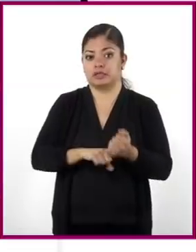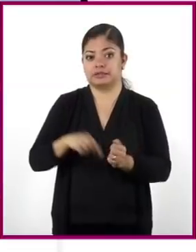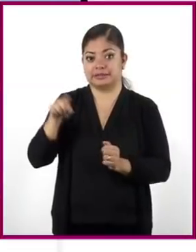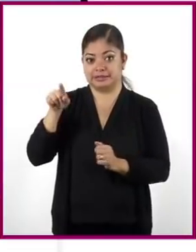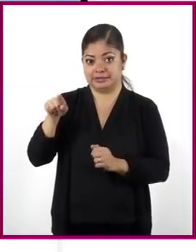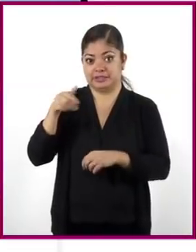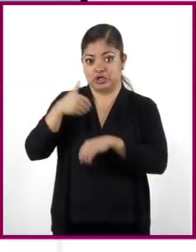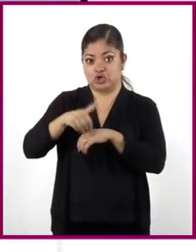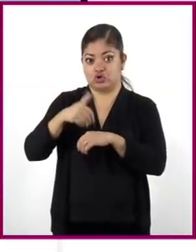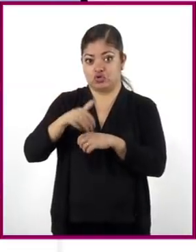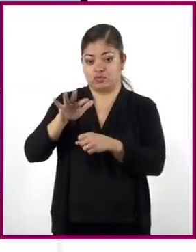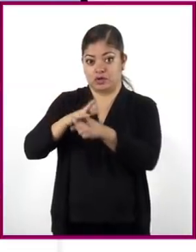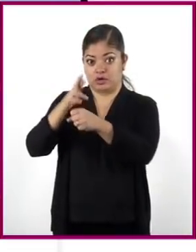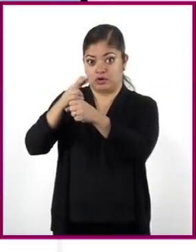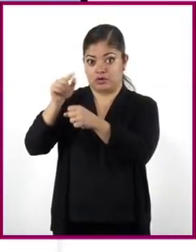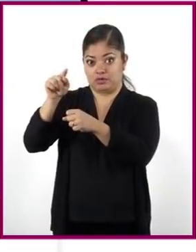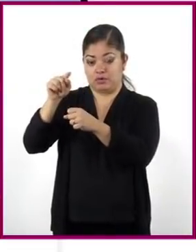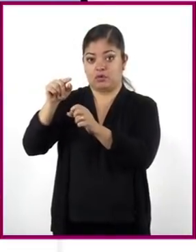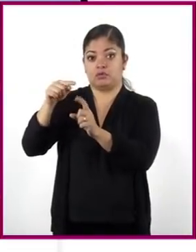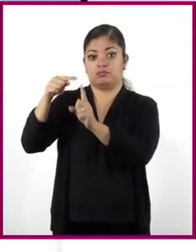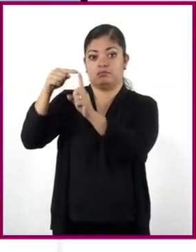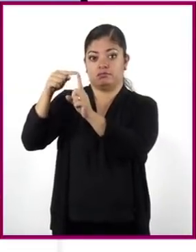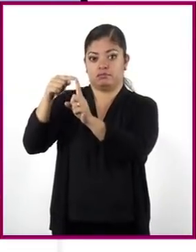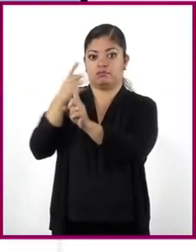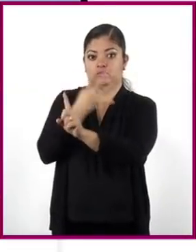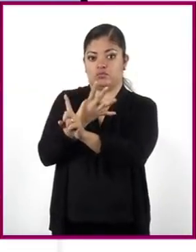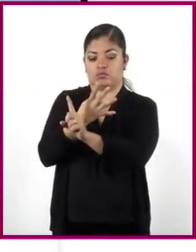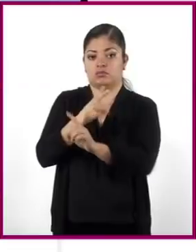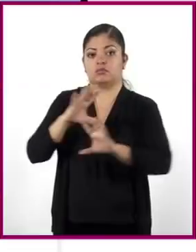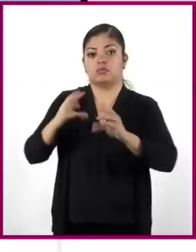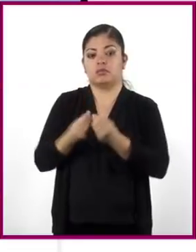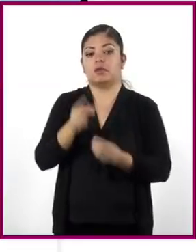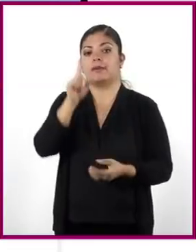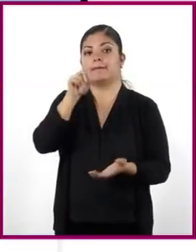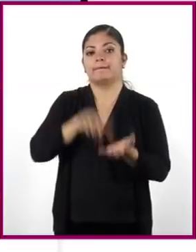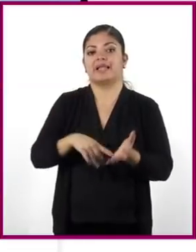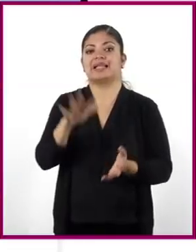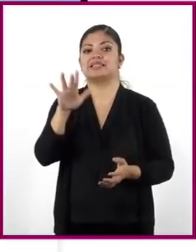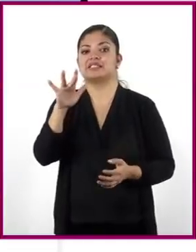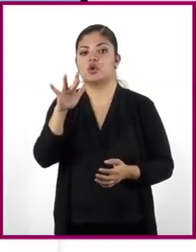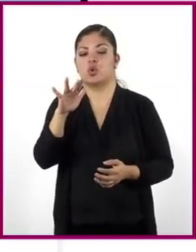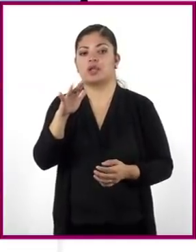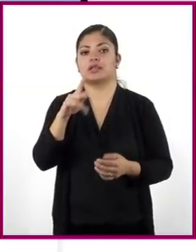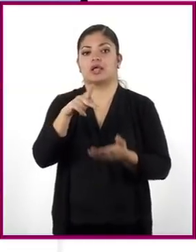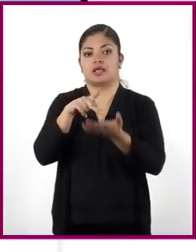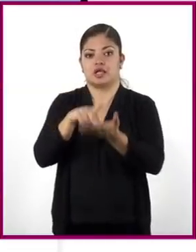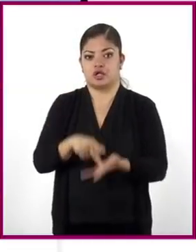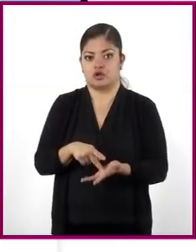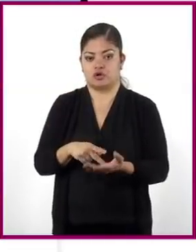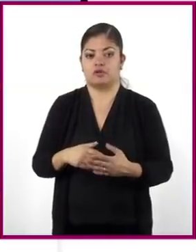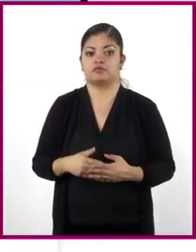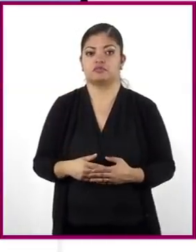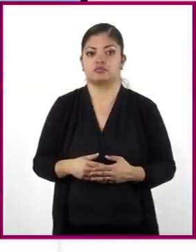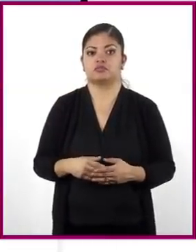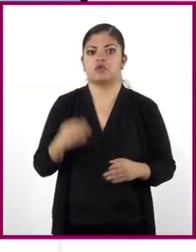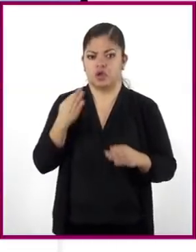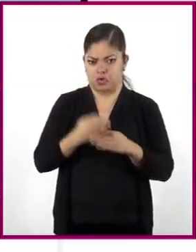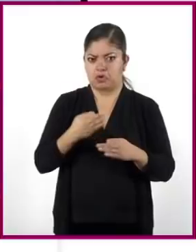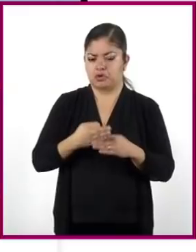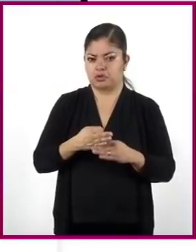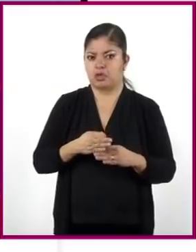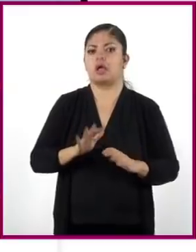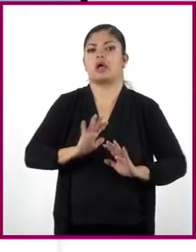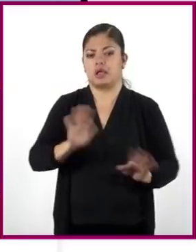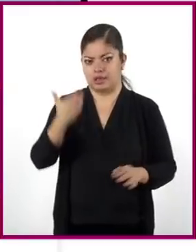cuatro la cantidad de forraje. Esto da 1.050 kilogramos. Hasta el momento, sabemos